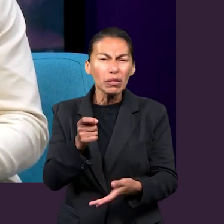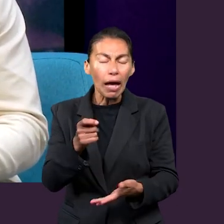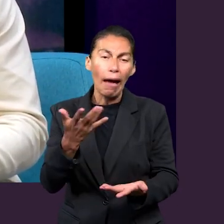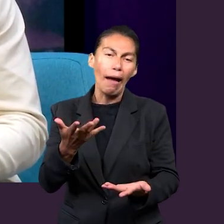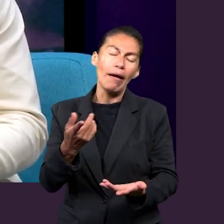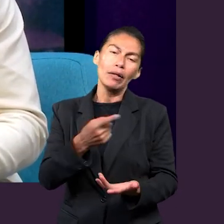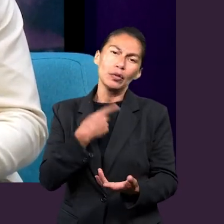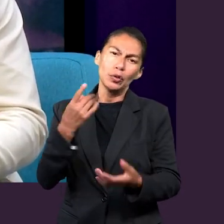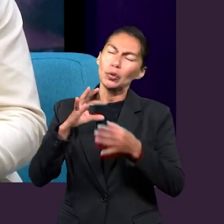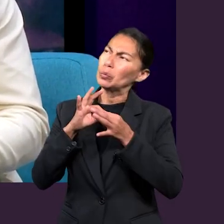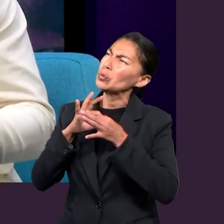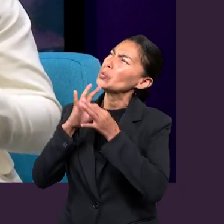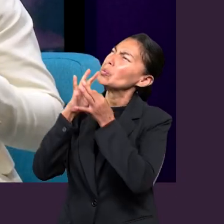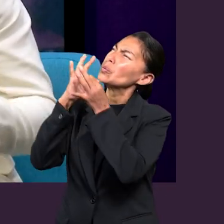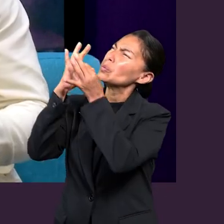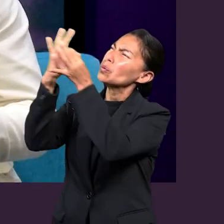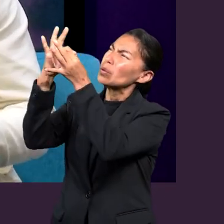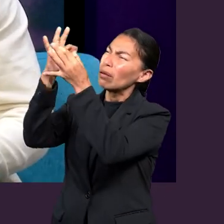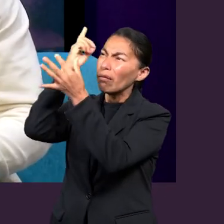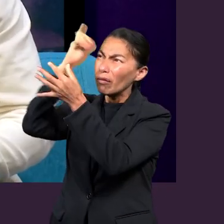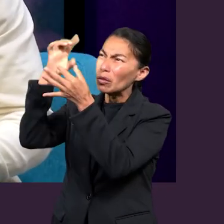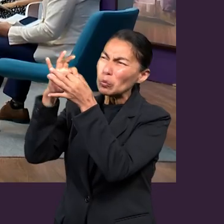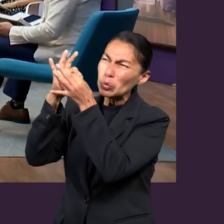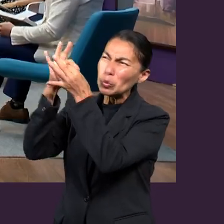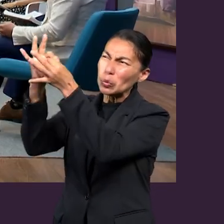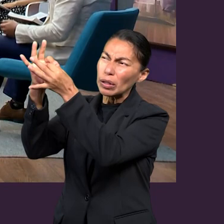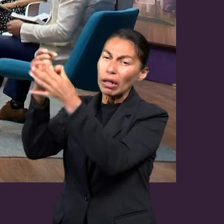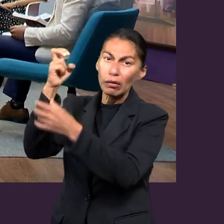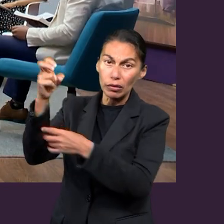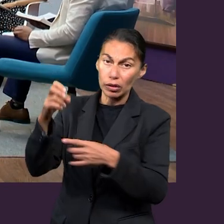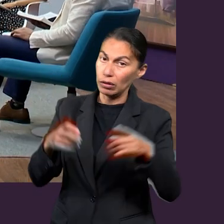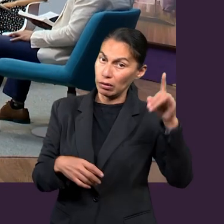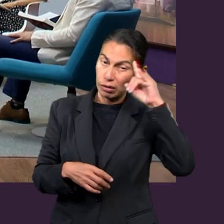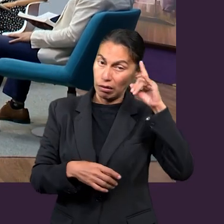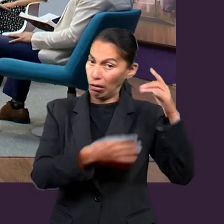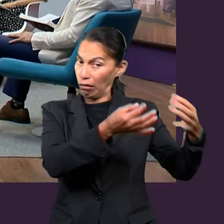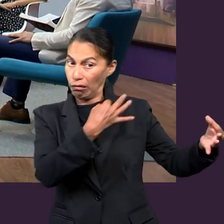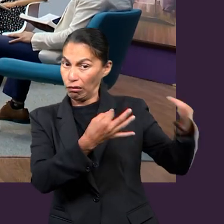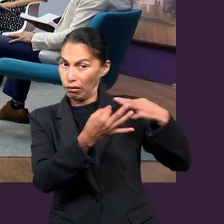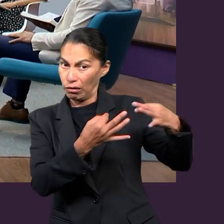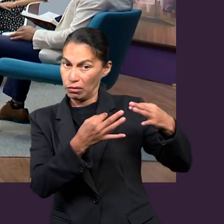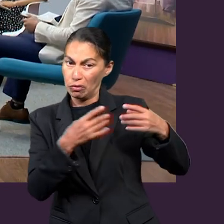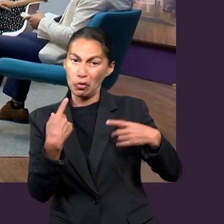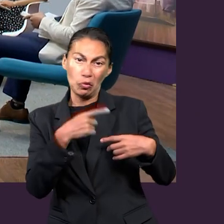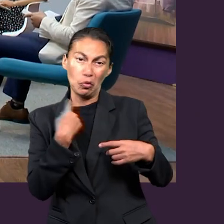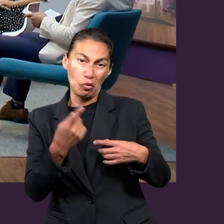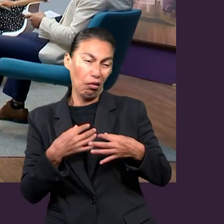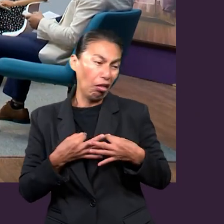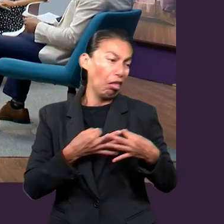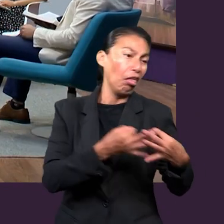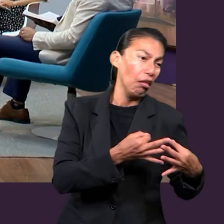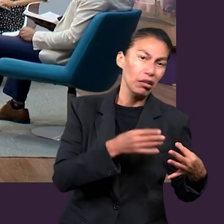necesitamos y no caer en tentación ante el enemigo. Muy bien. Nuria,